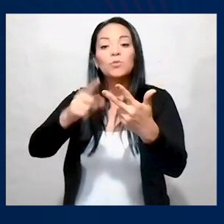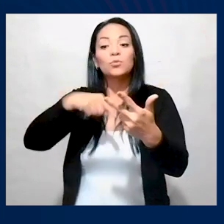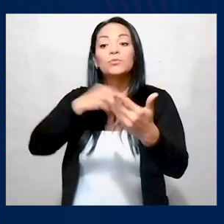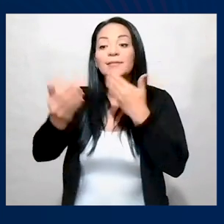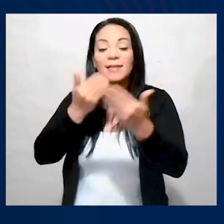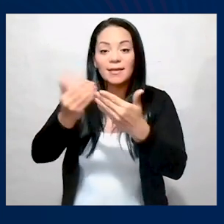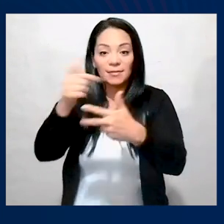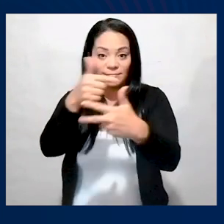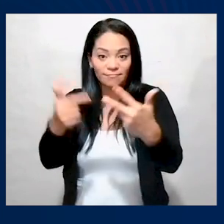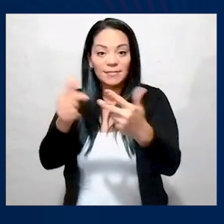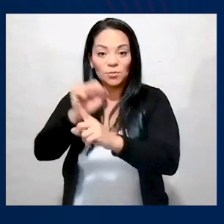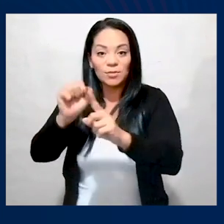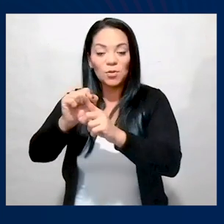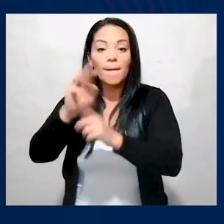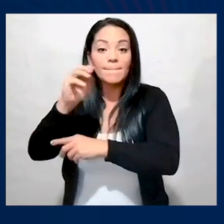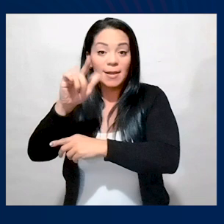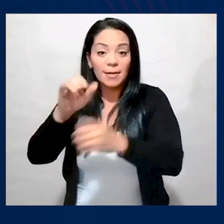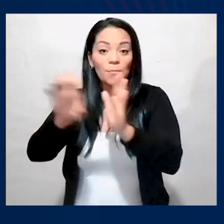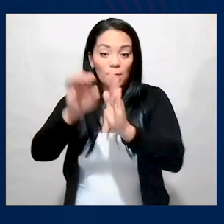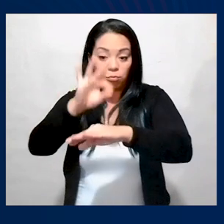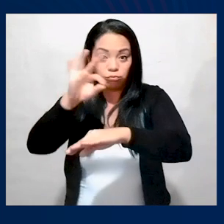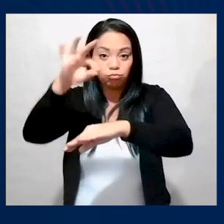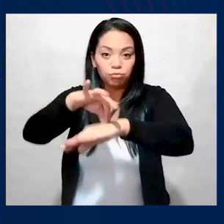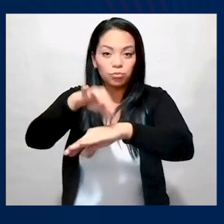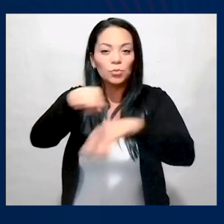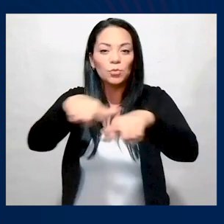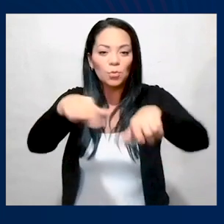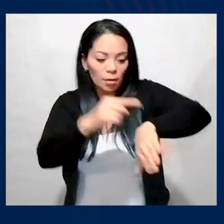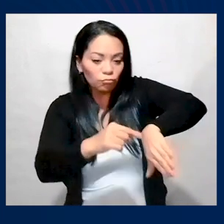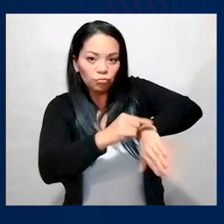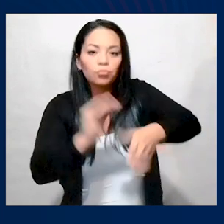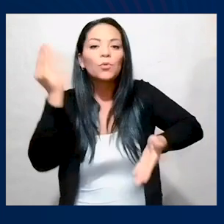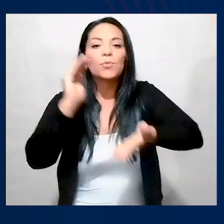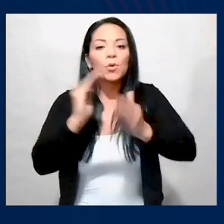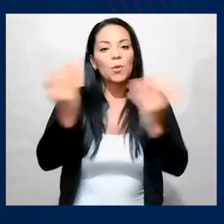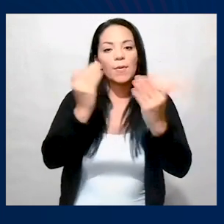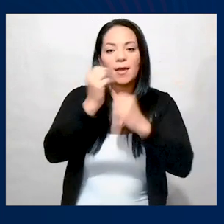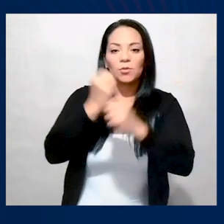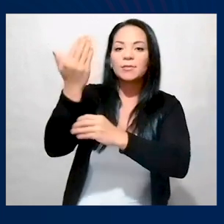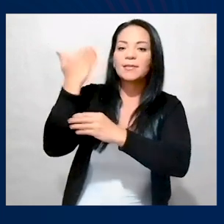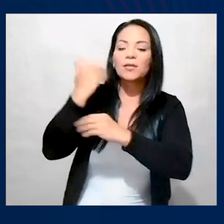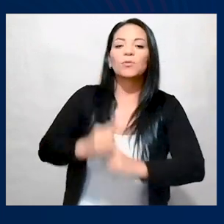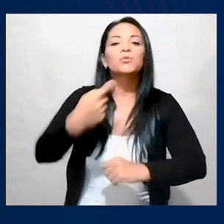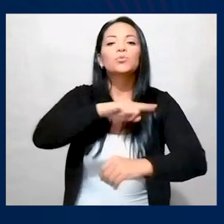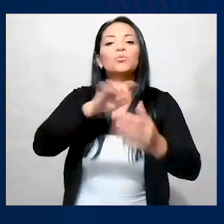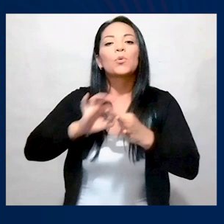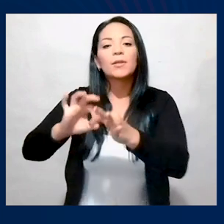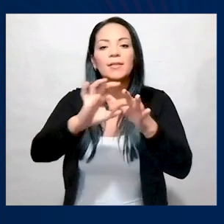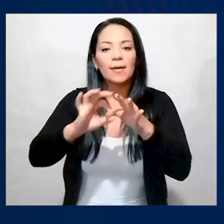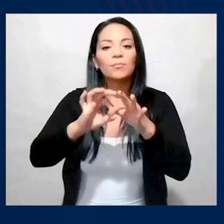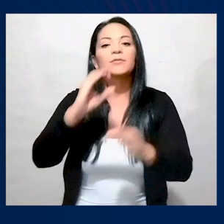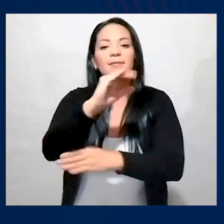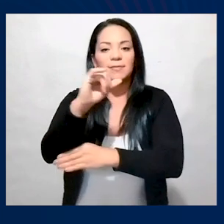gracias a esta medida, los casos de malaria en la zona se han reducido significativamente con respecto a años anteriores y